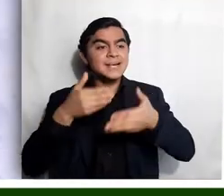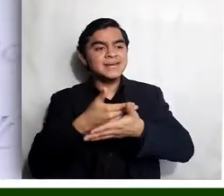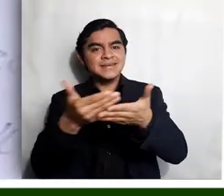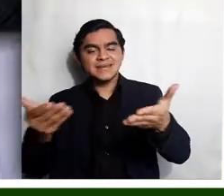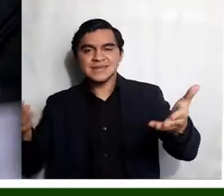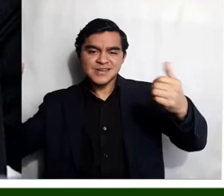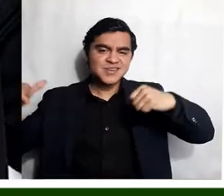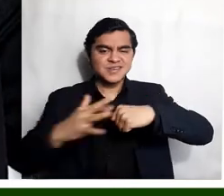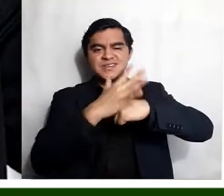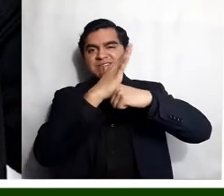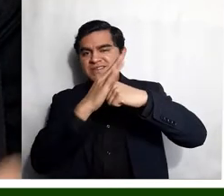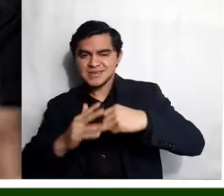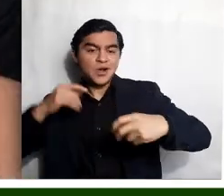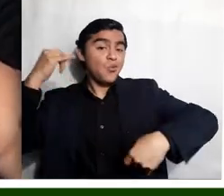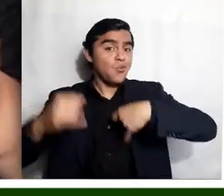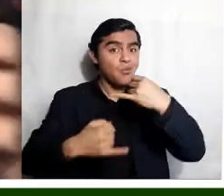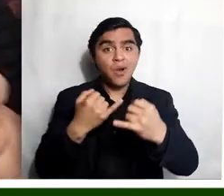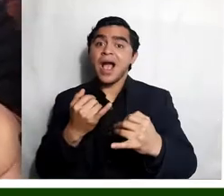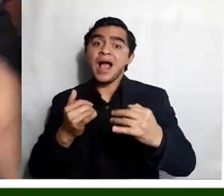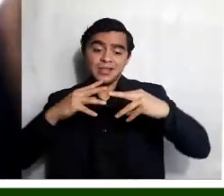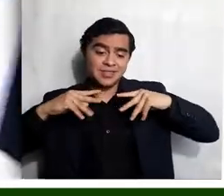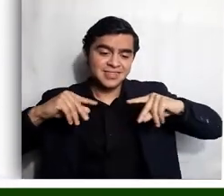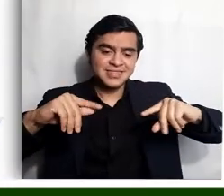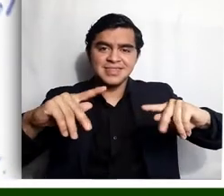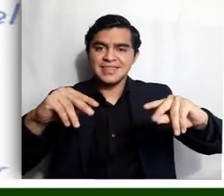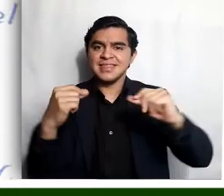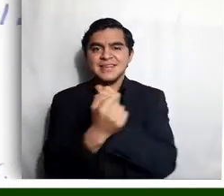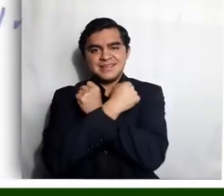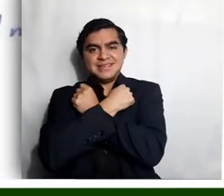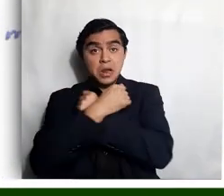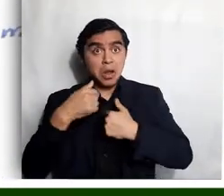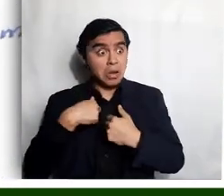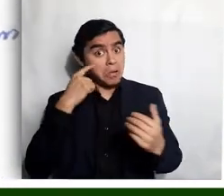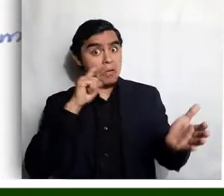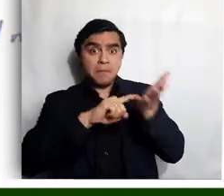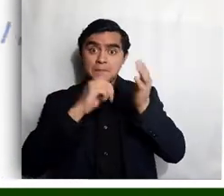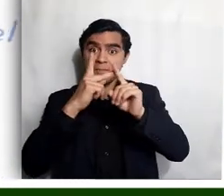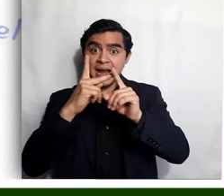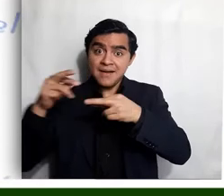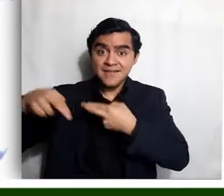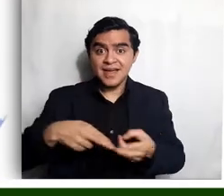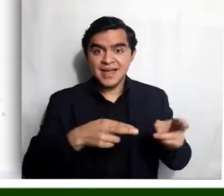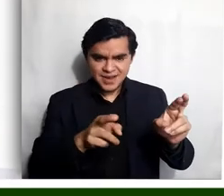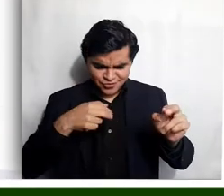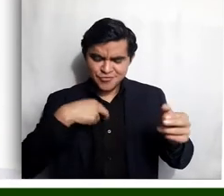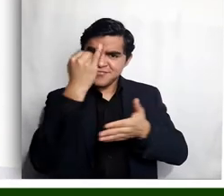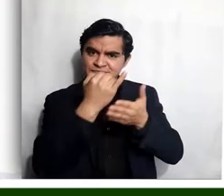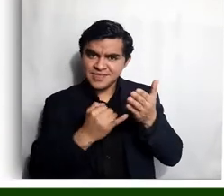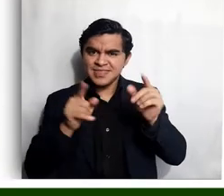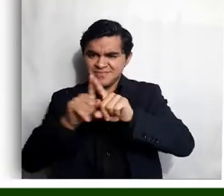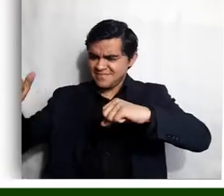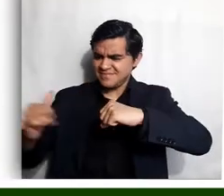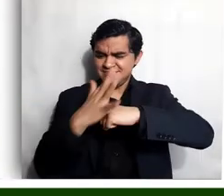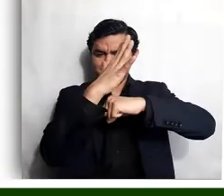niños jugando la tierra a abrazar. Como habla de ríos, dibujé el río y habla de olas,